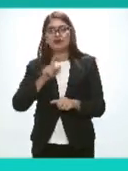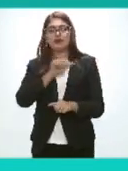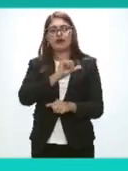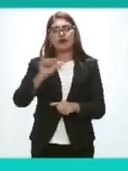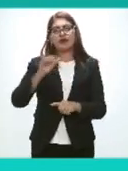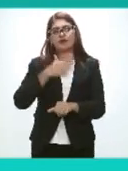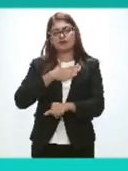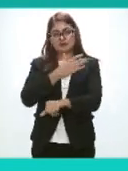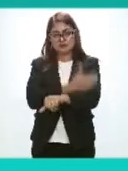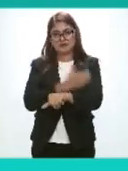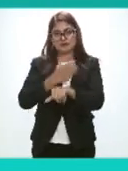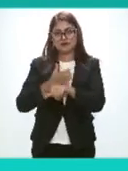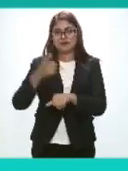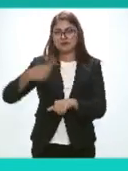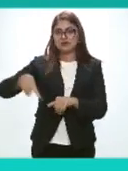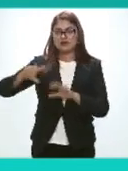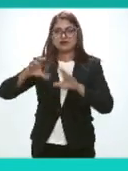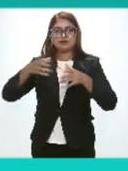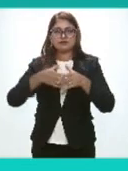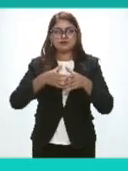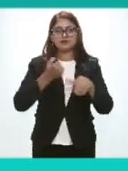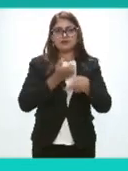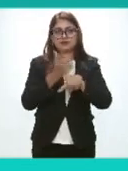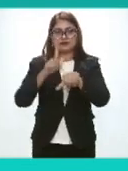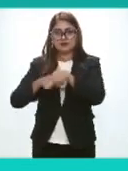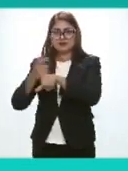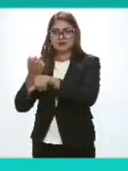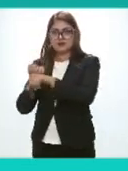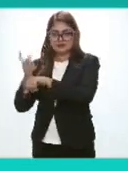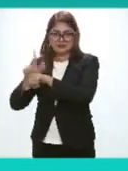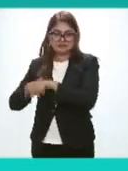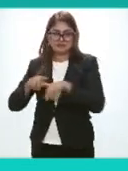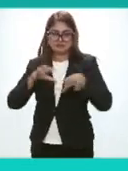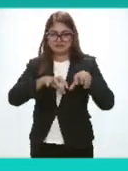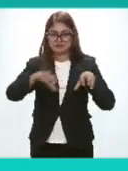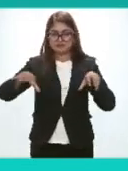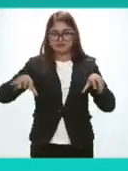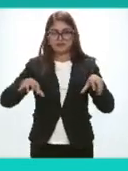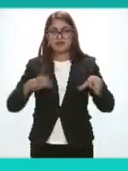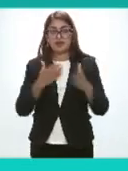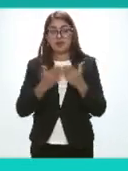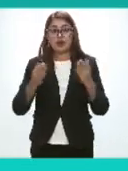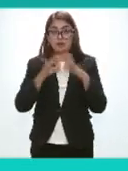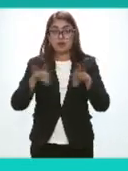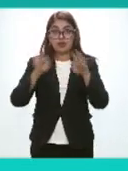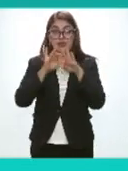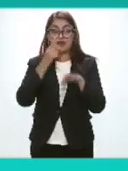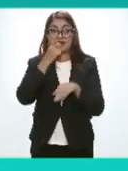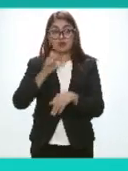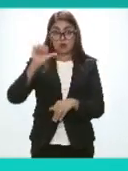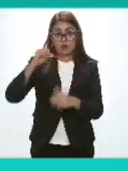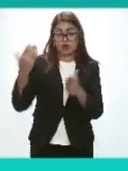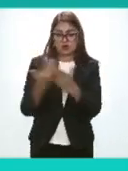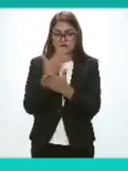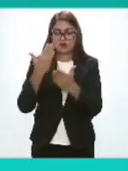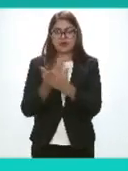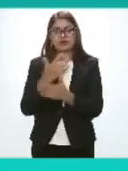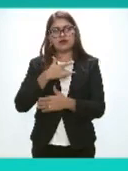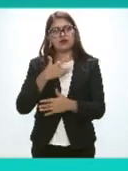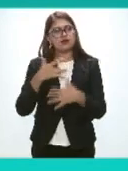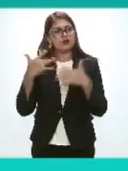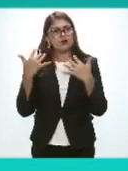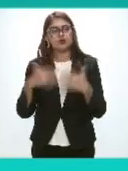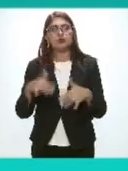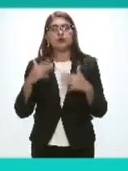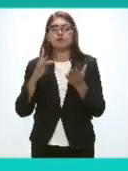organismos garantes locales Es muy importante decirles que en esta mañana me complace mucho Que estén